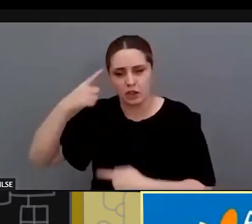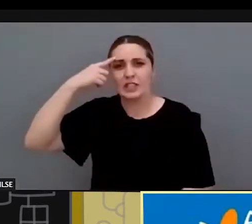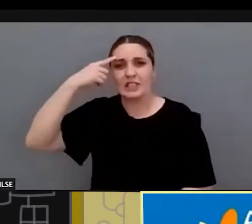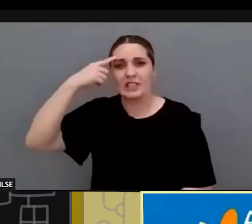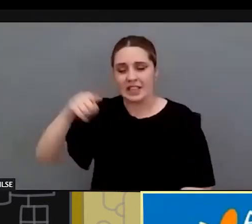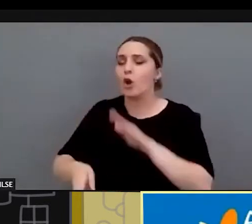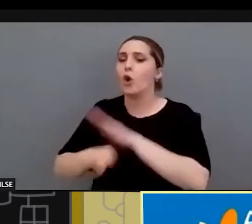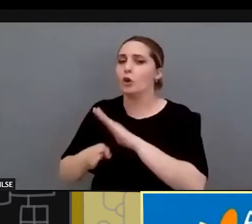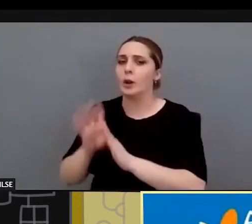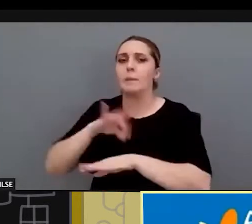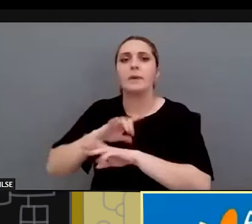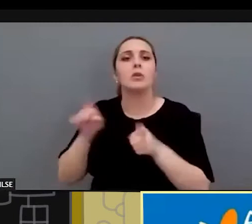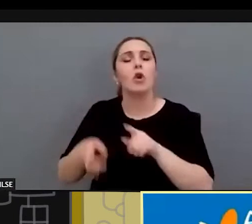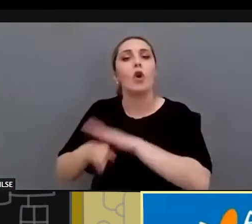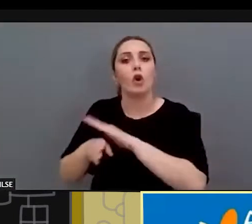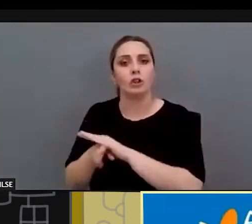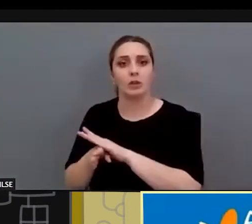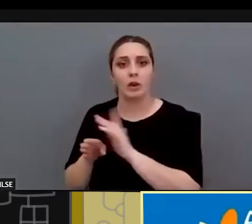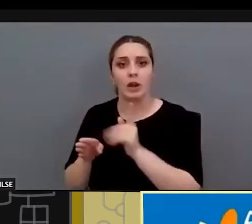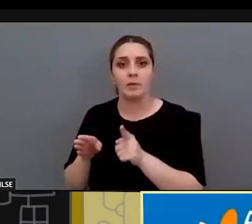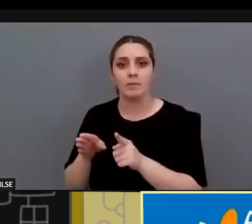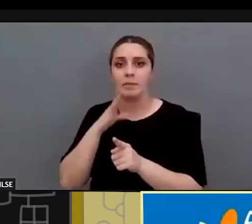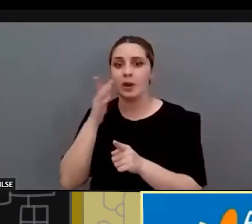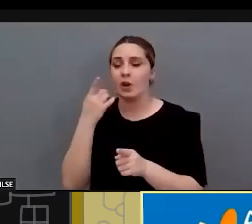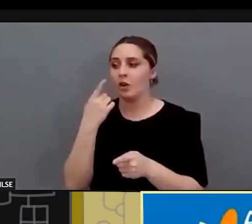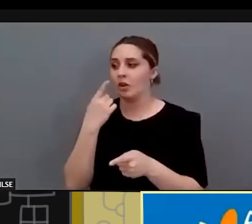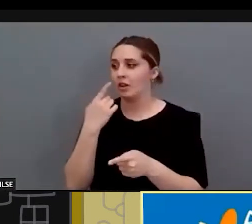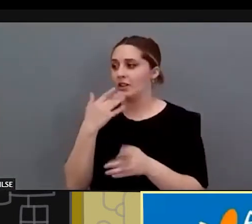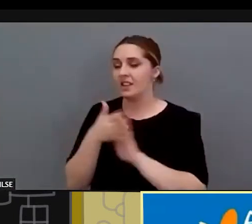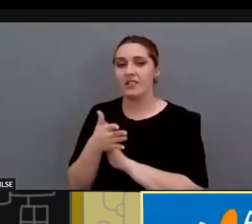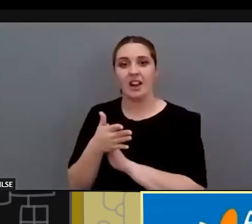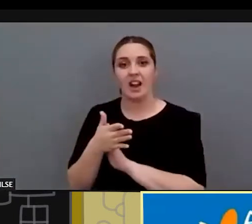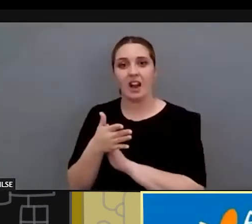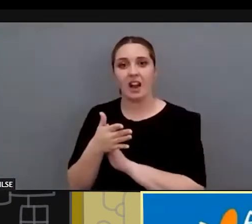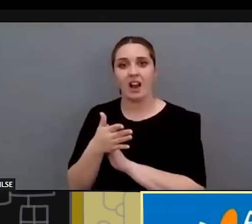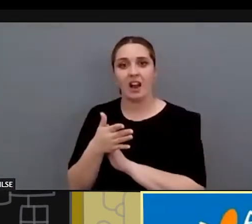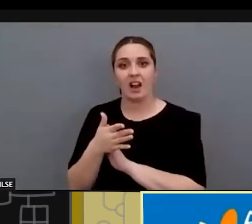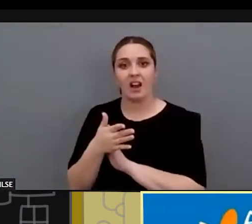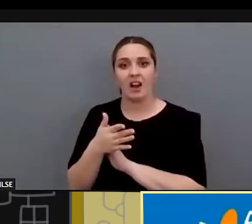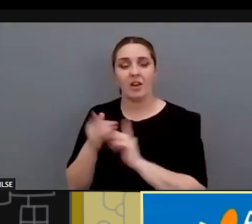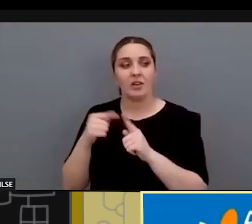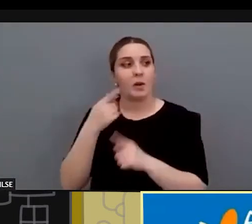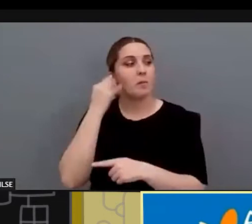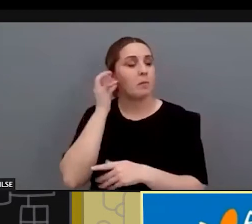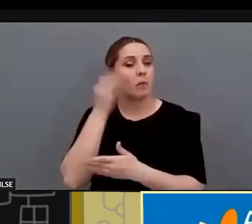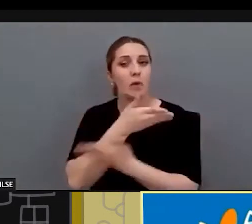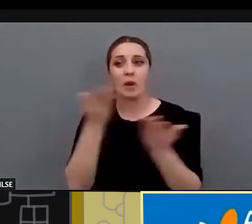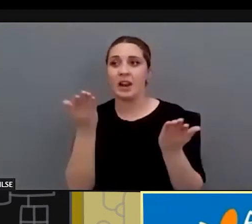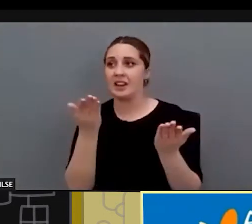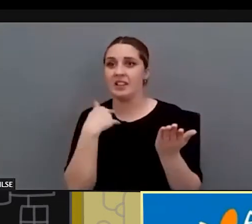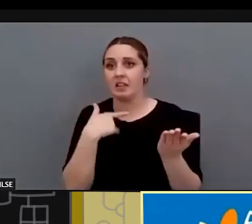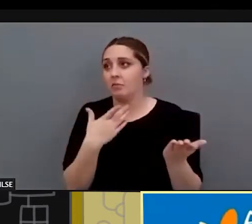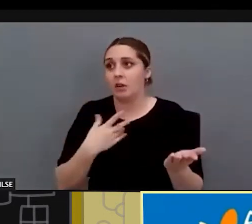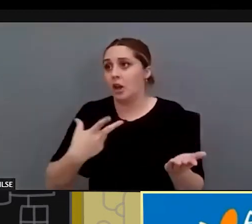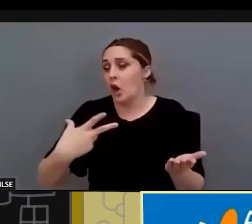consultas de ginecología pero no es un elemento que hace disuasorio para el resto de las mujeres porque desde luego lo es